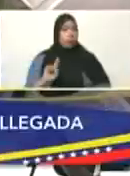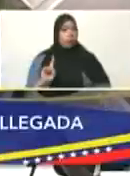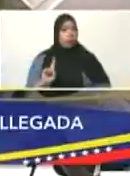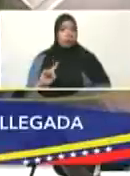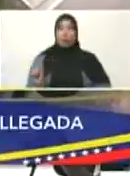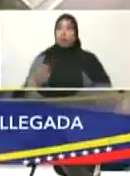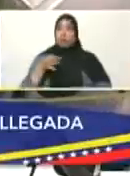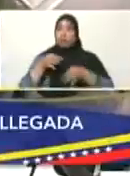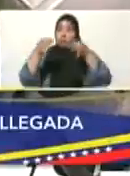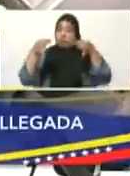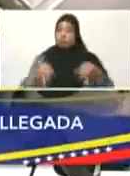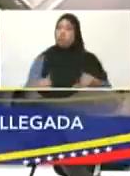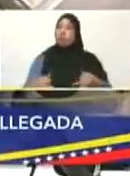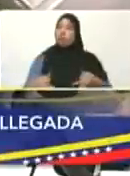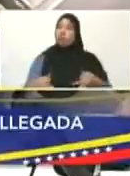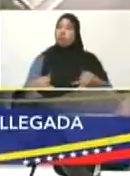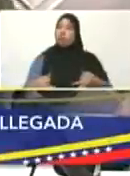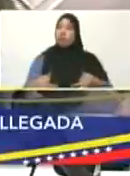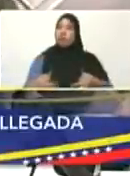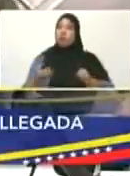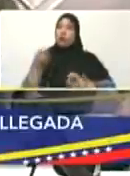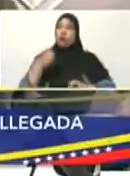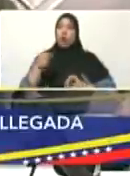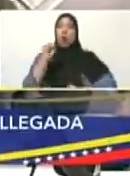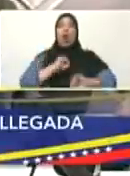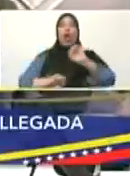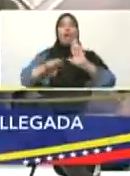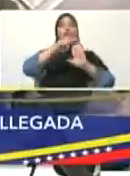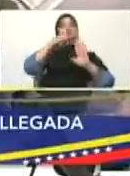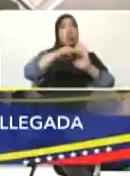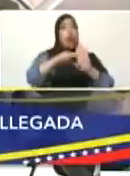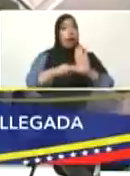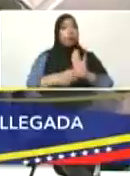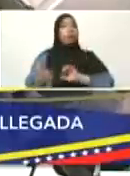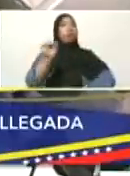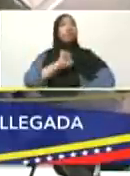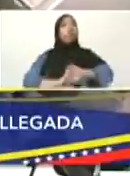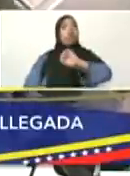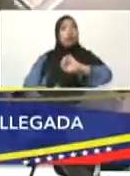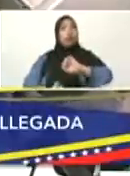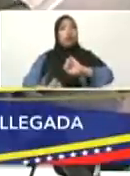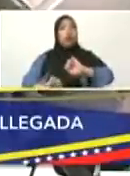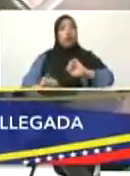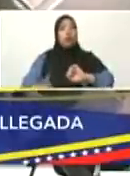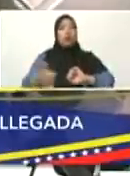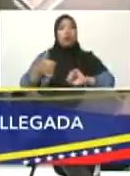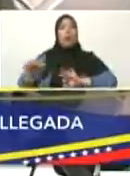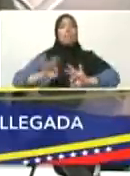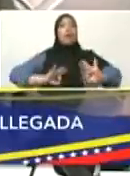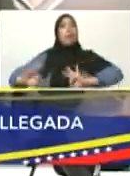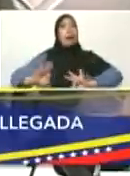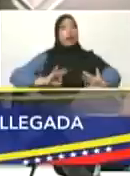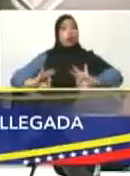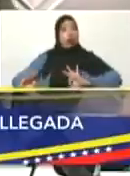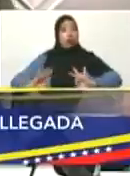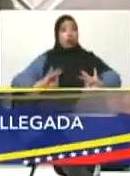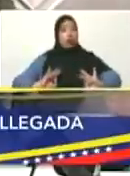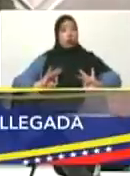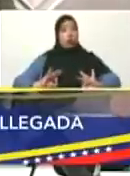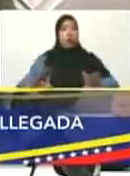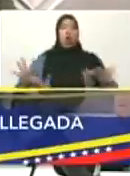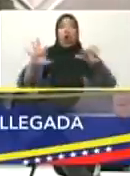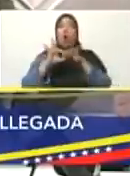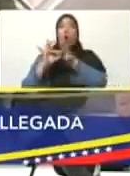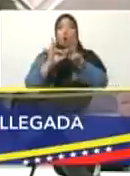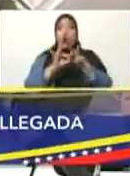¿verdad? Máxima precaución y máxima preparación en unión